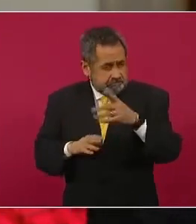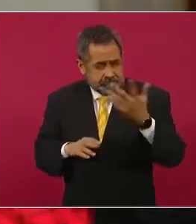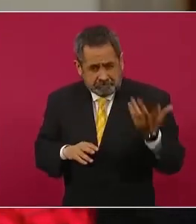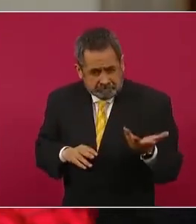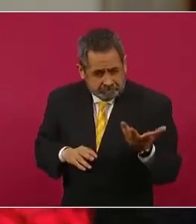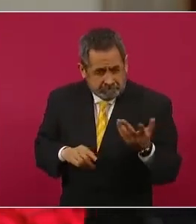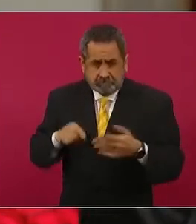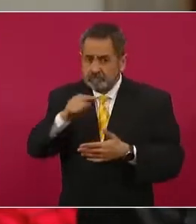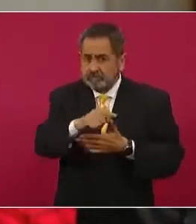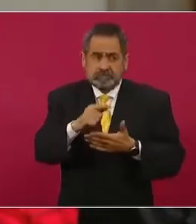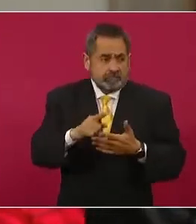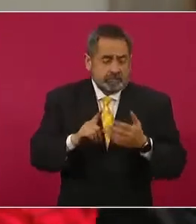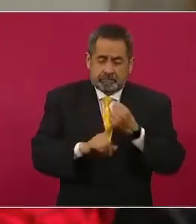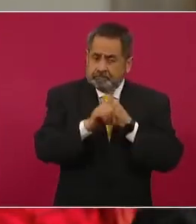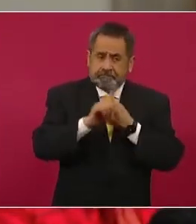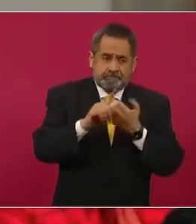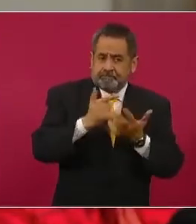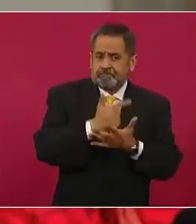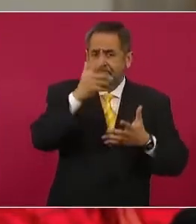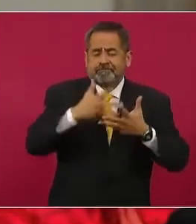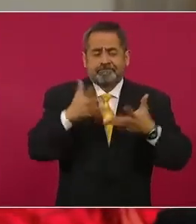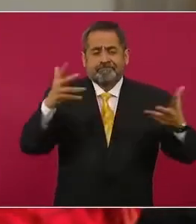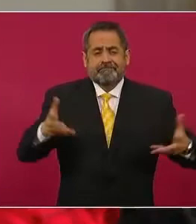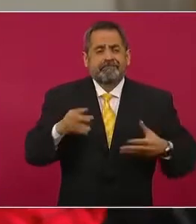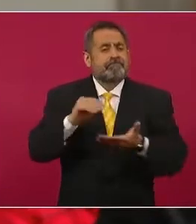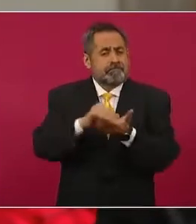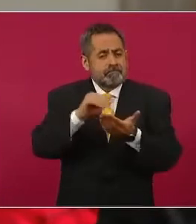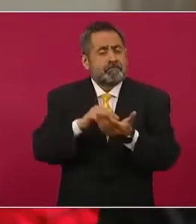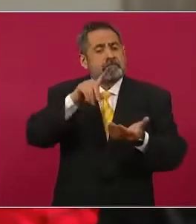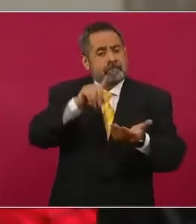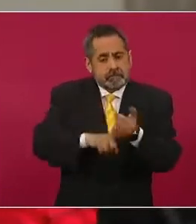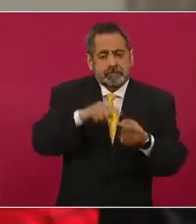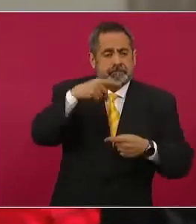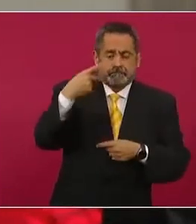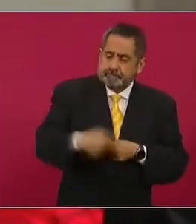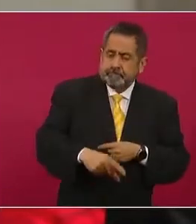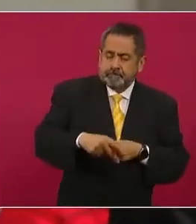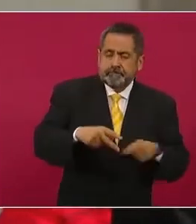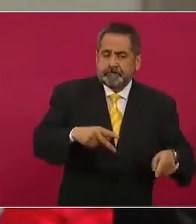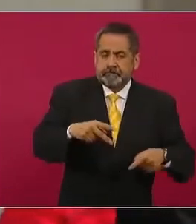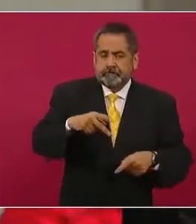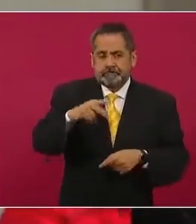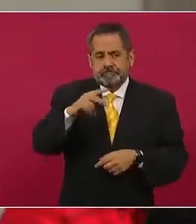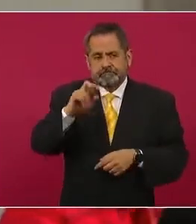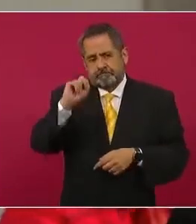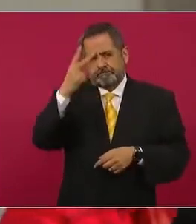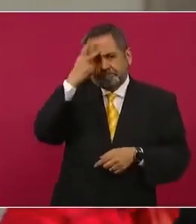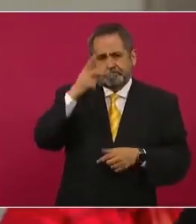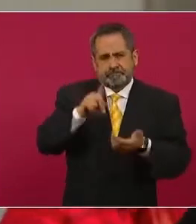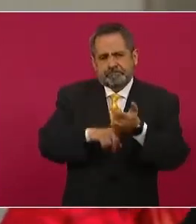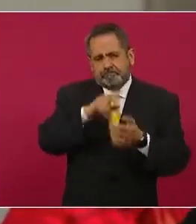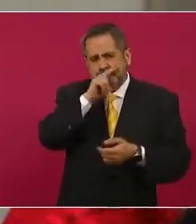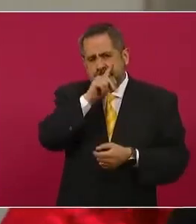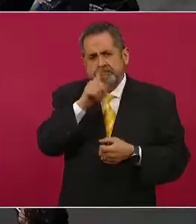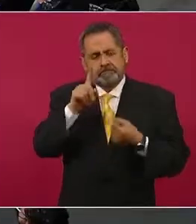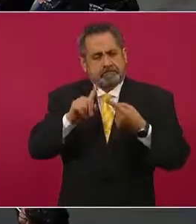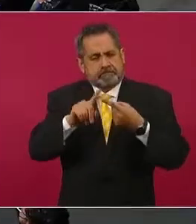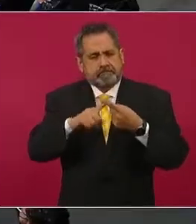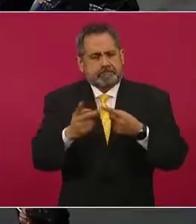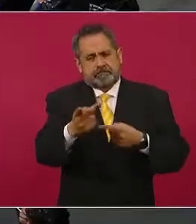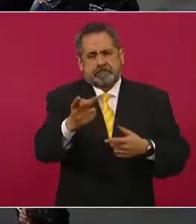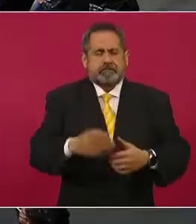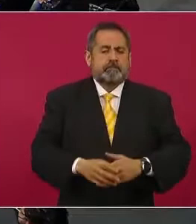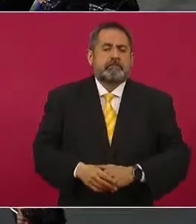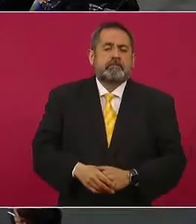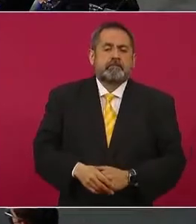Esta es una gran disputa que se está comenzando en nuestra tierra y nos preocupa mucho a los potosinos. No sé, esa sería mi primera pregunta, secretario.